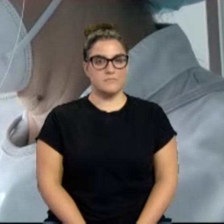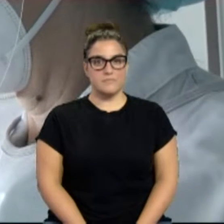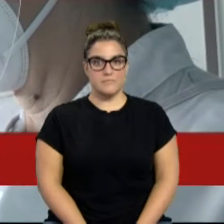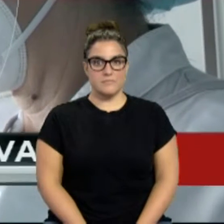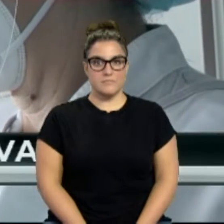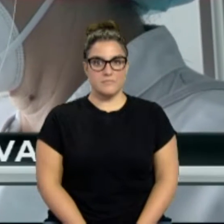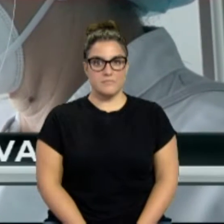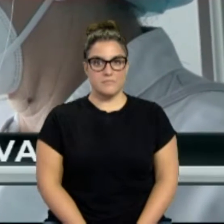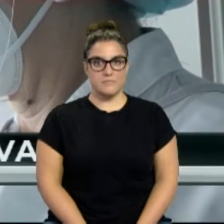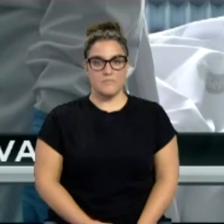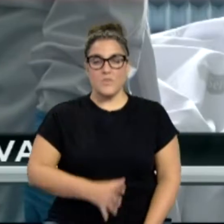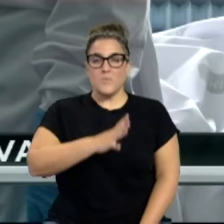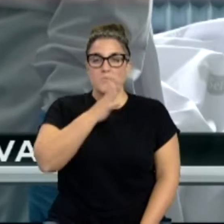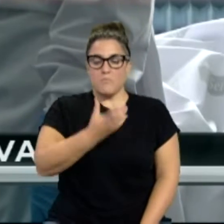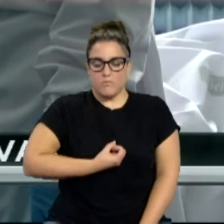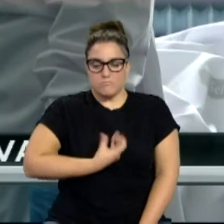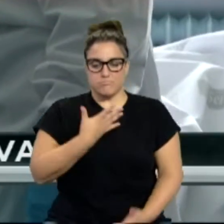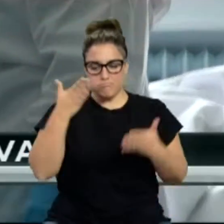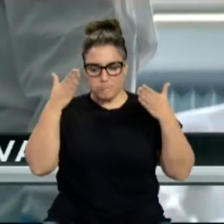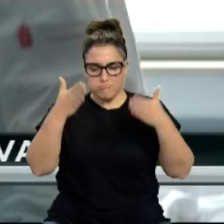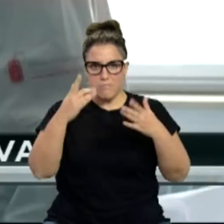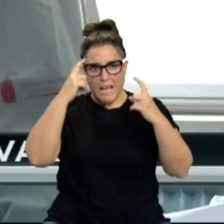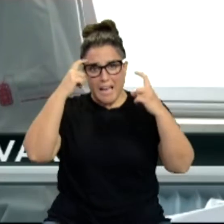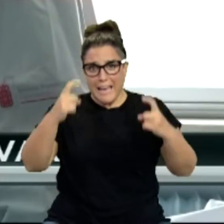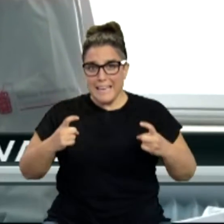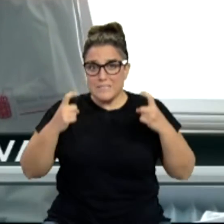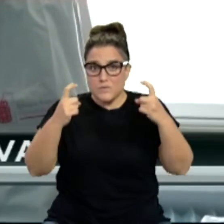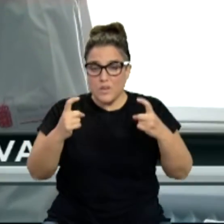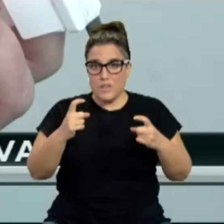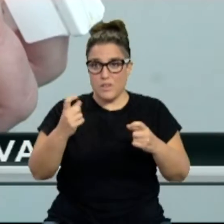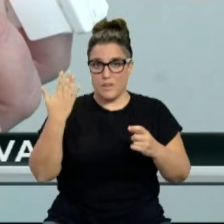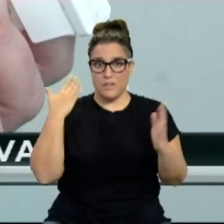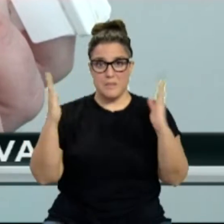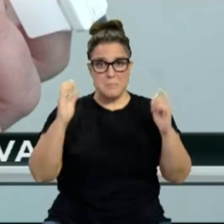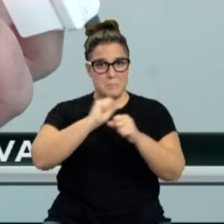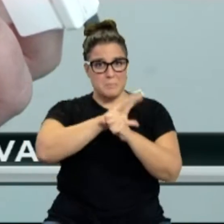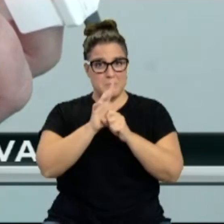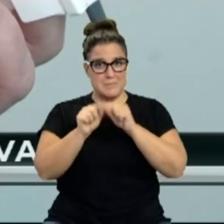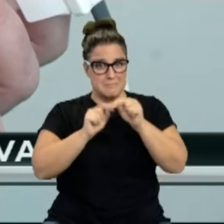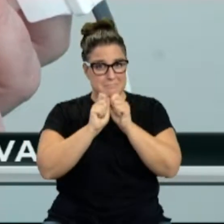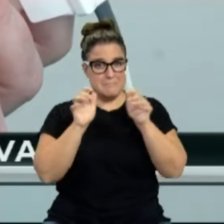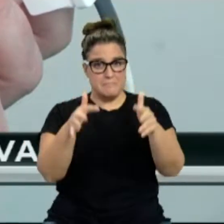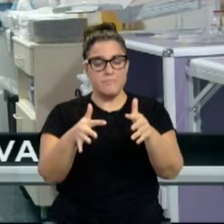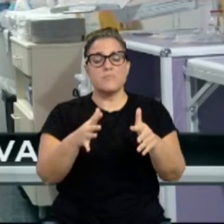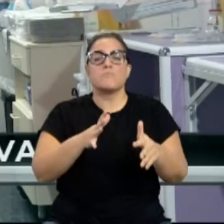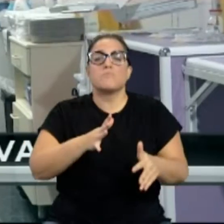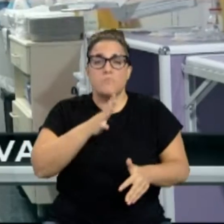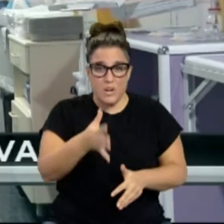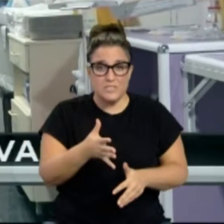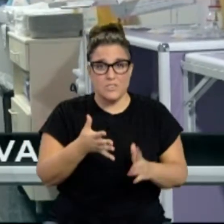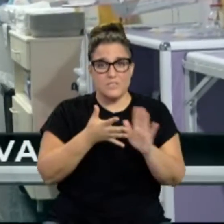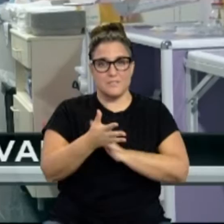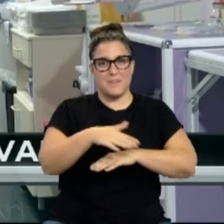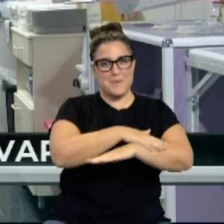Por su entrega, dedicación y esfuerzo en esta dura pandemia. Son algunos de los motivos por los que el gobierno